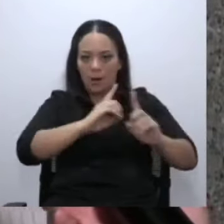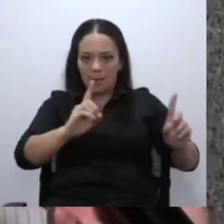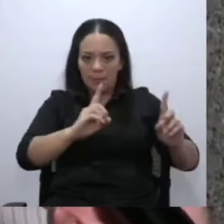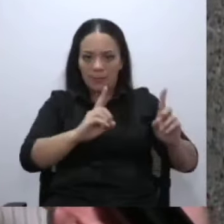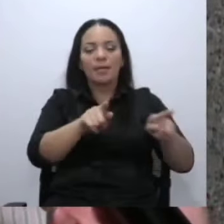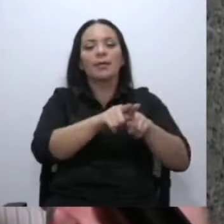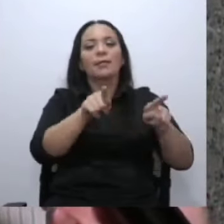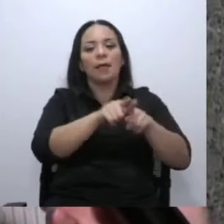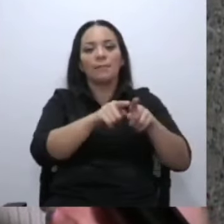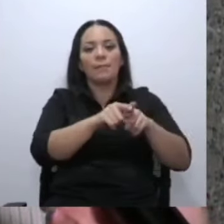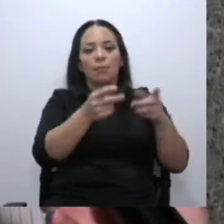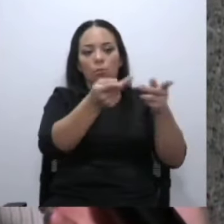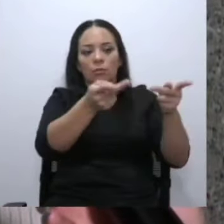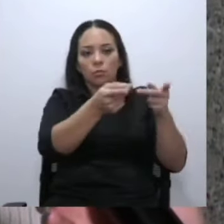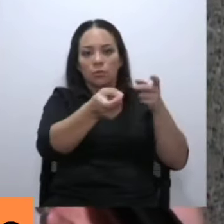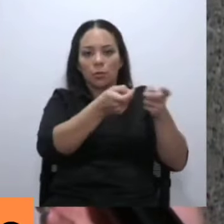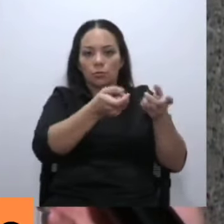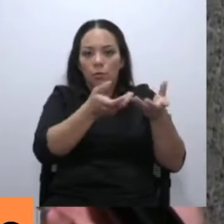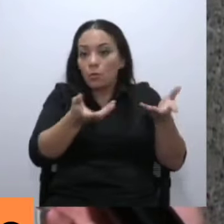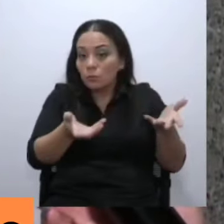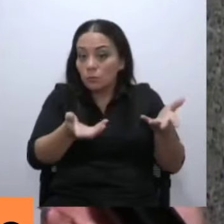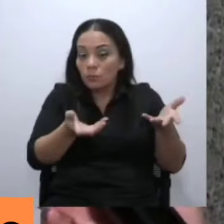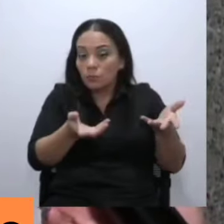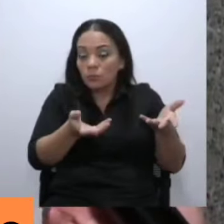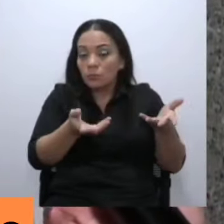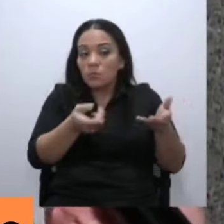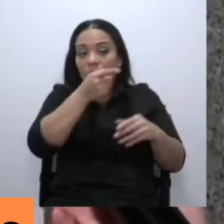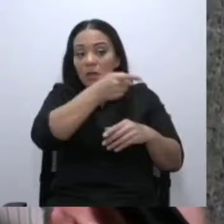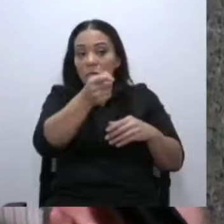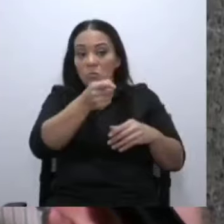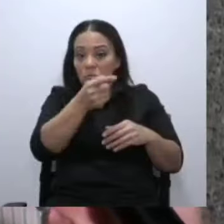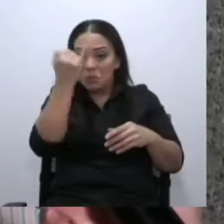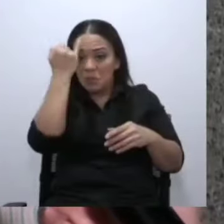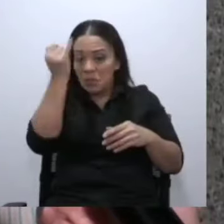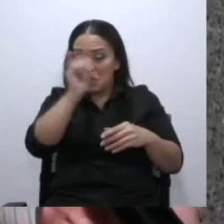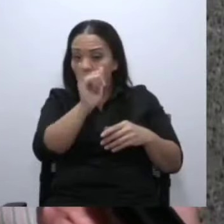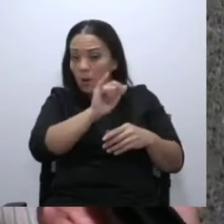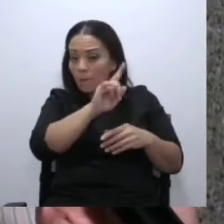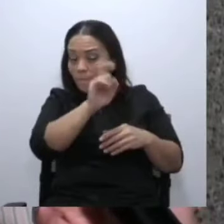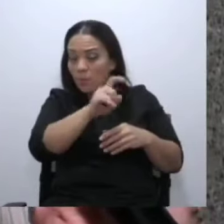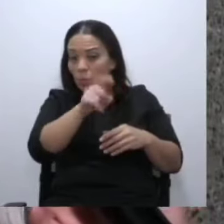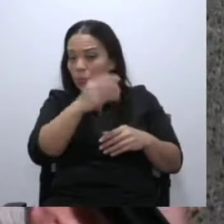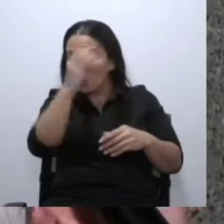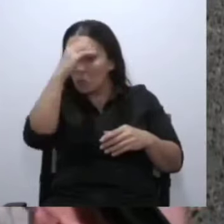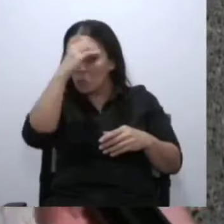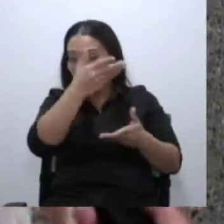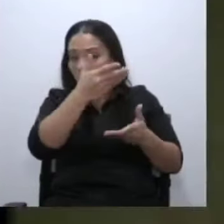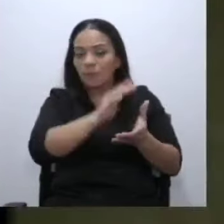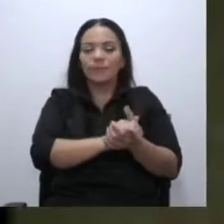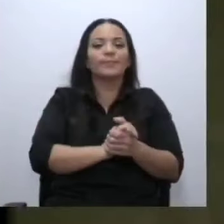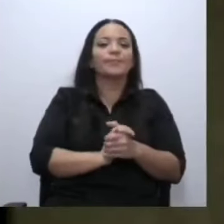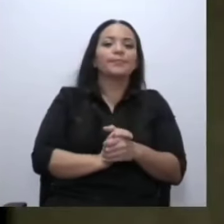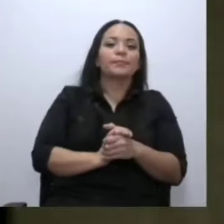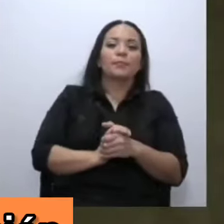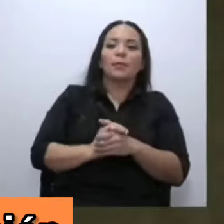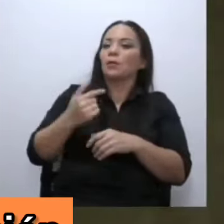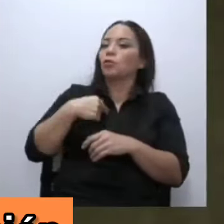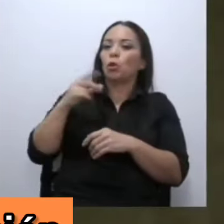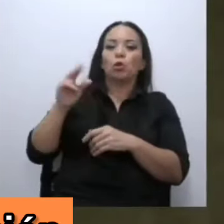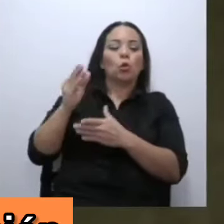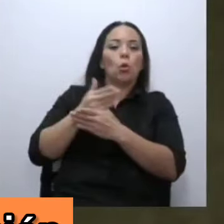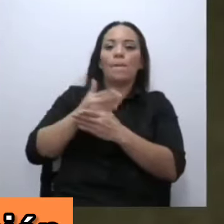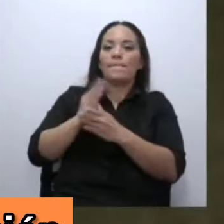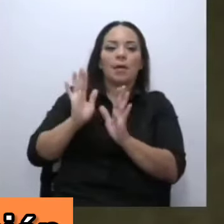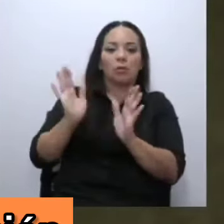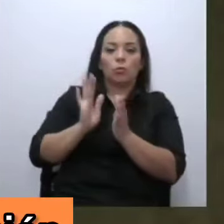a los puestos de control. Ante esto, ¿ustedes comparten esta idea o qué opinión tienen? No, no la comparto. Entiendo